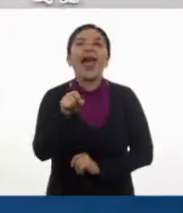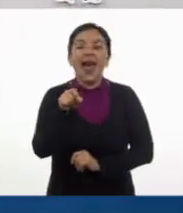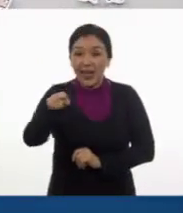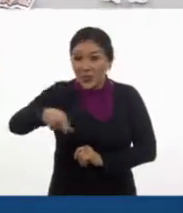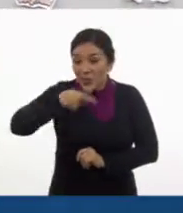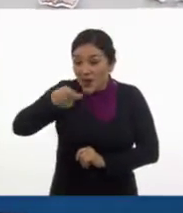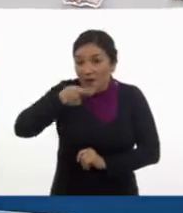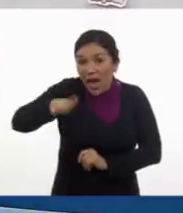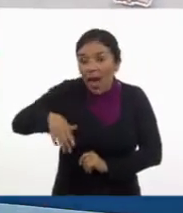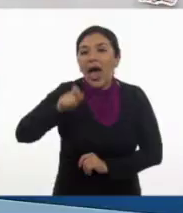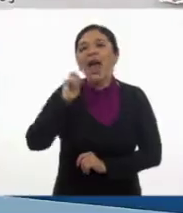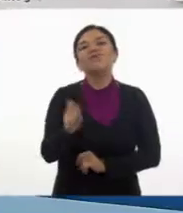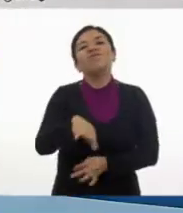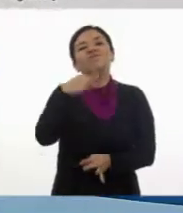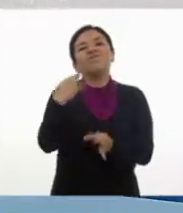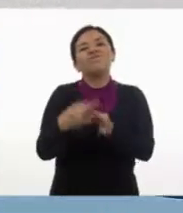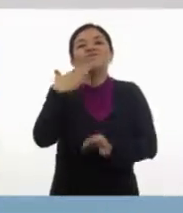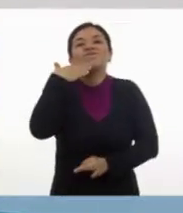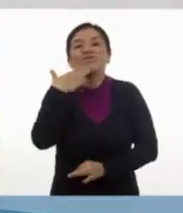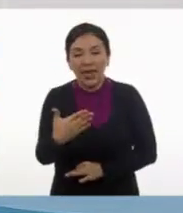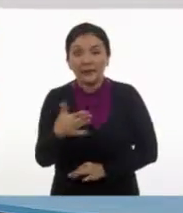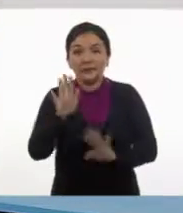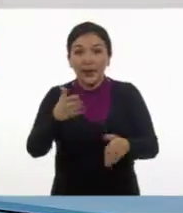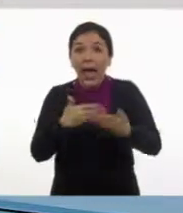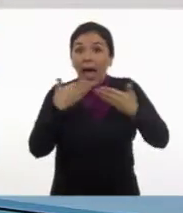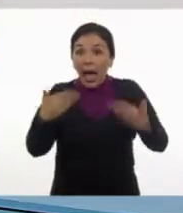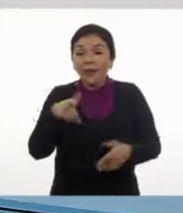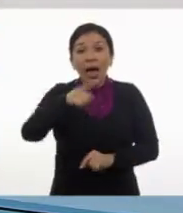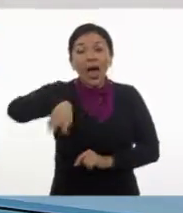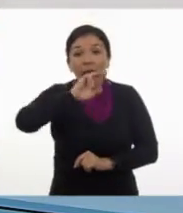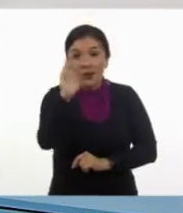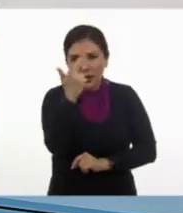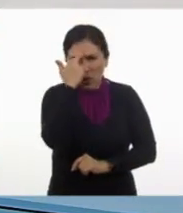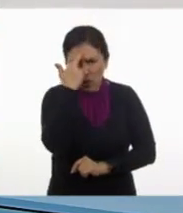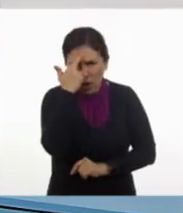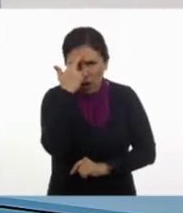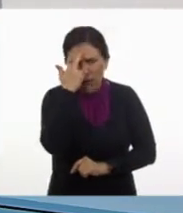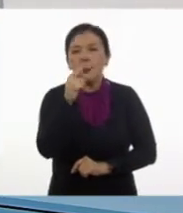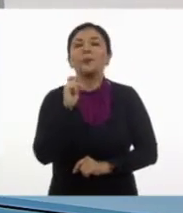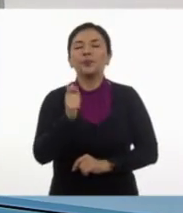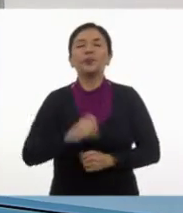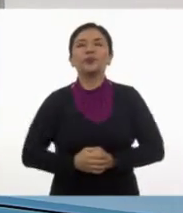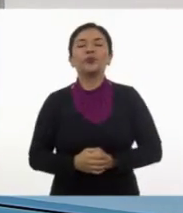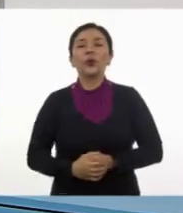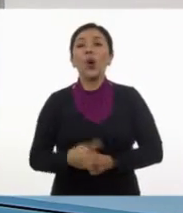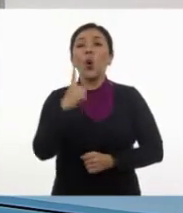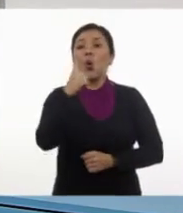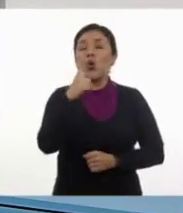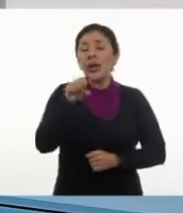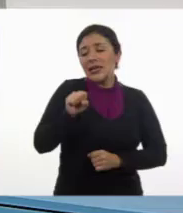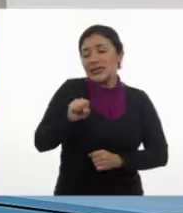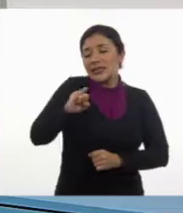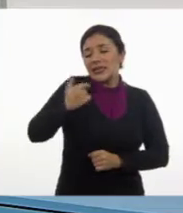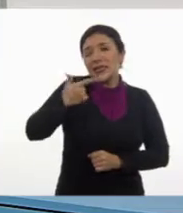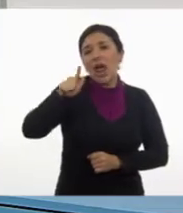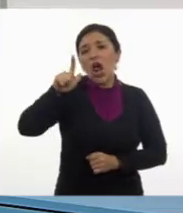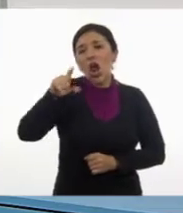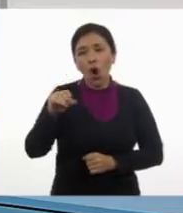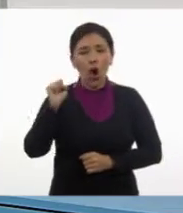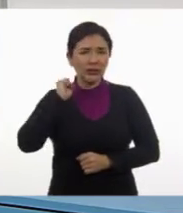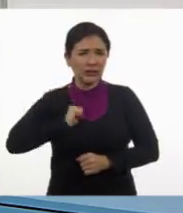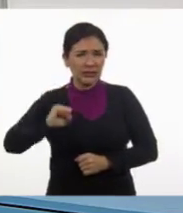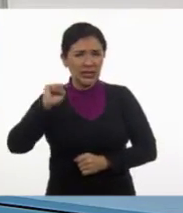dijiste es correcto. Ahora recordemos que un siglo equivale